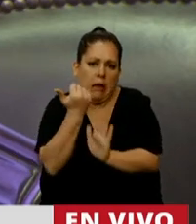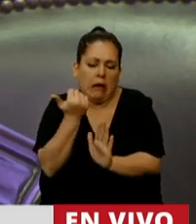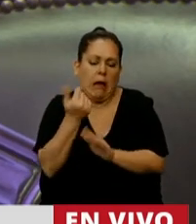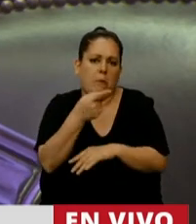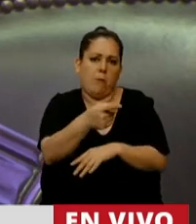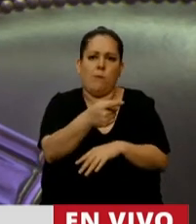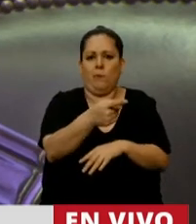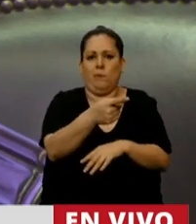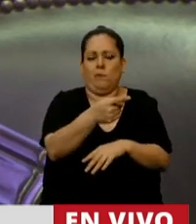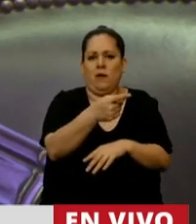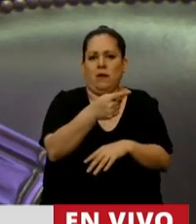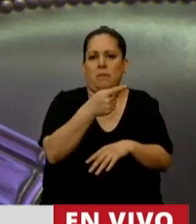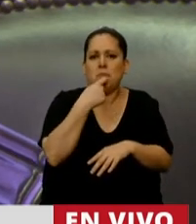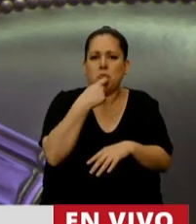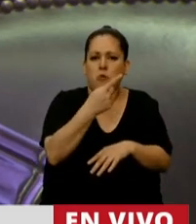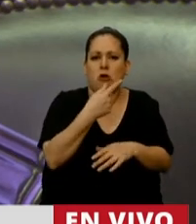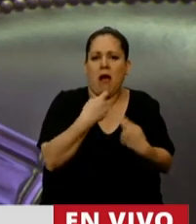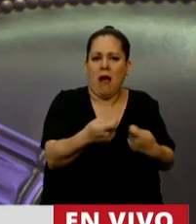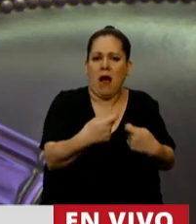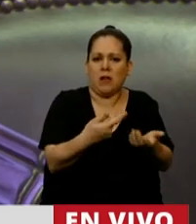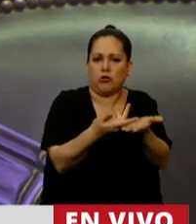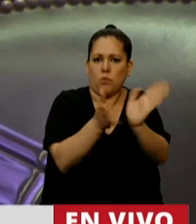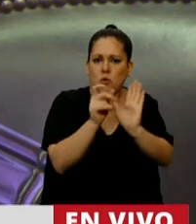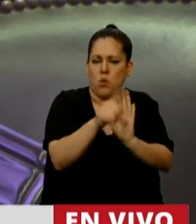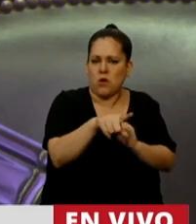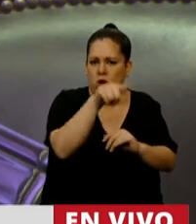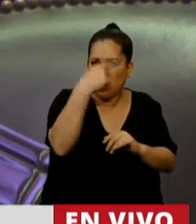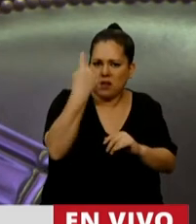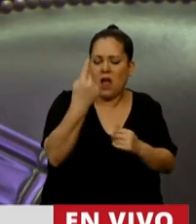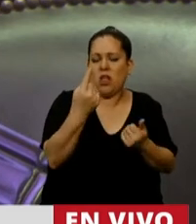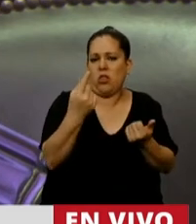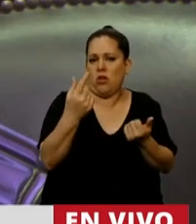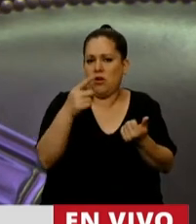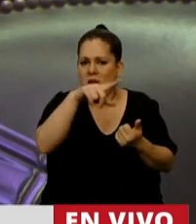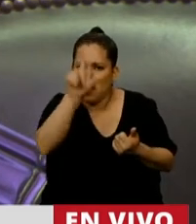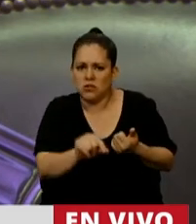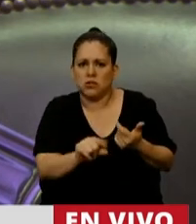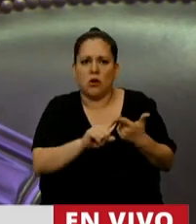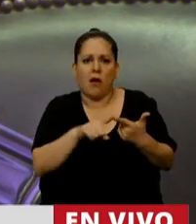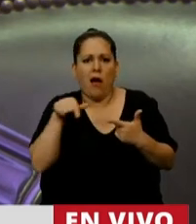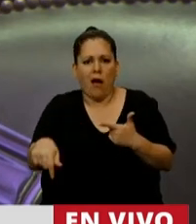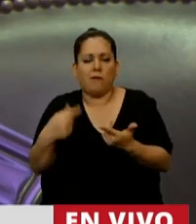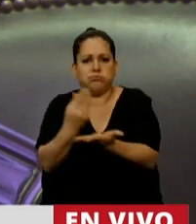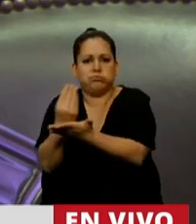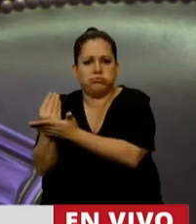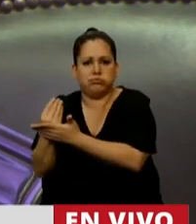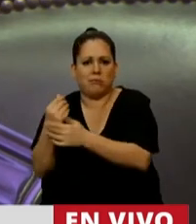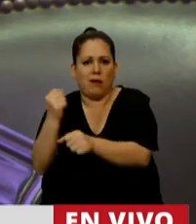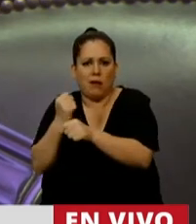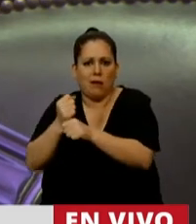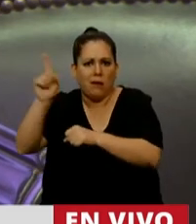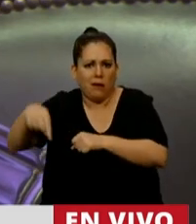Eliminamos aquellos límites que tenían del gasto público a la Nación y la provincia y abre las puertas para incremento de empleo y más endeudamiento.